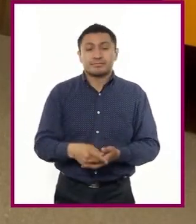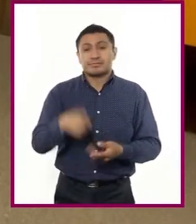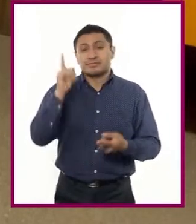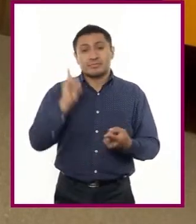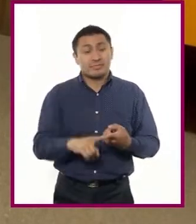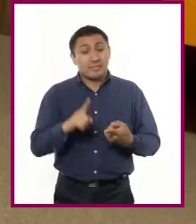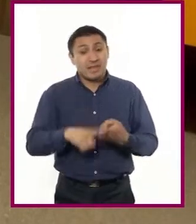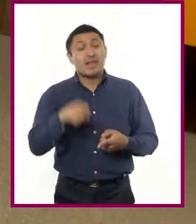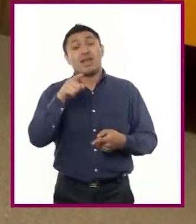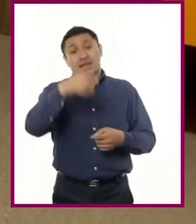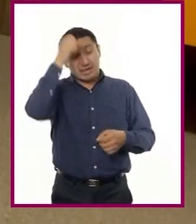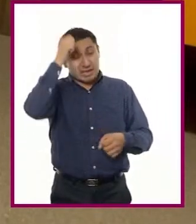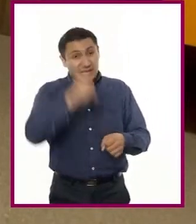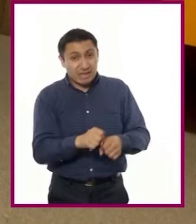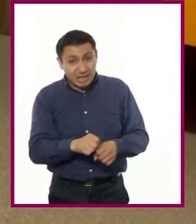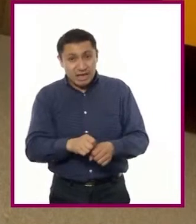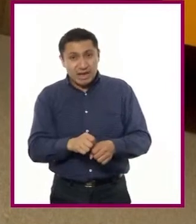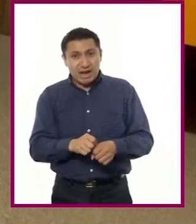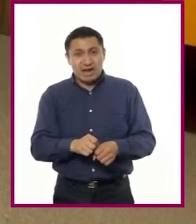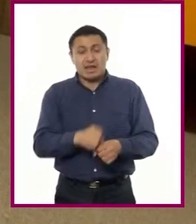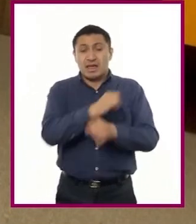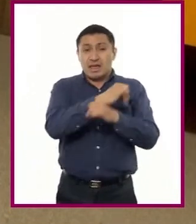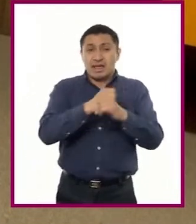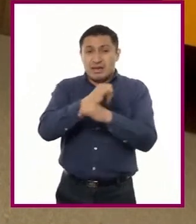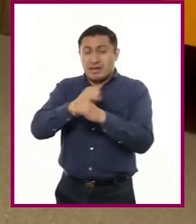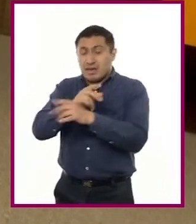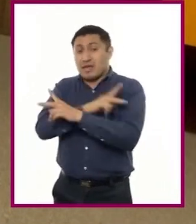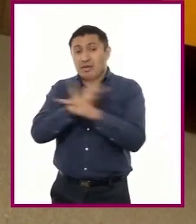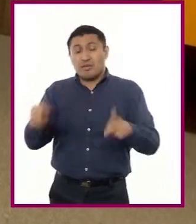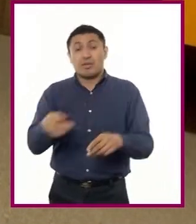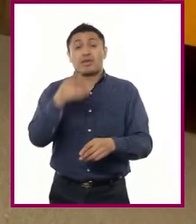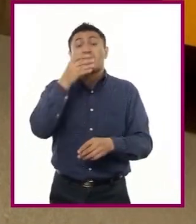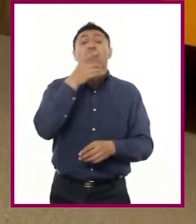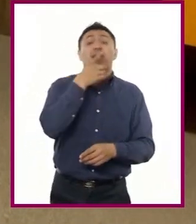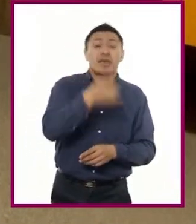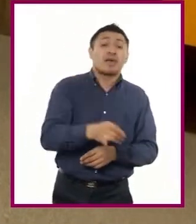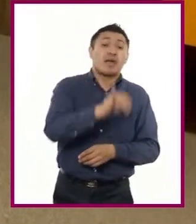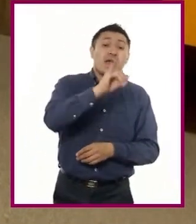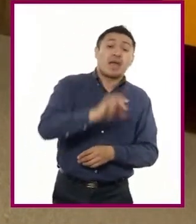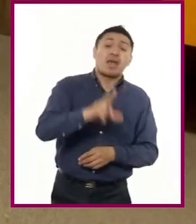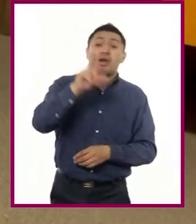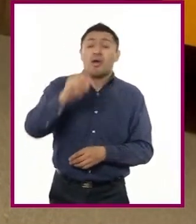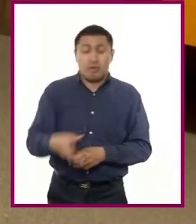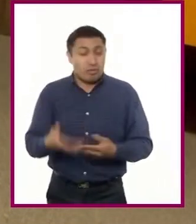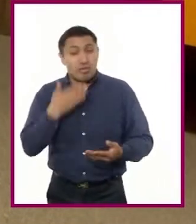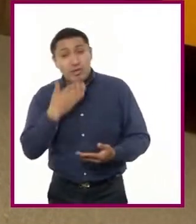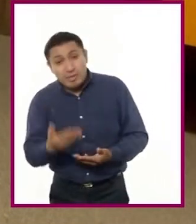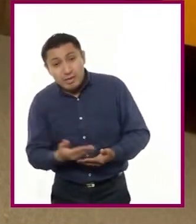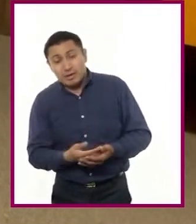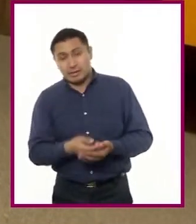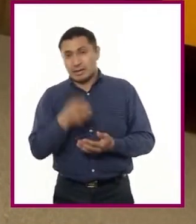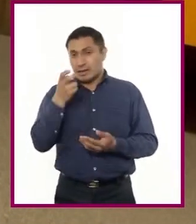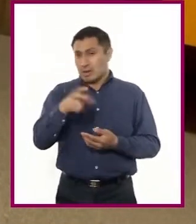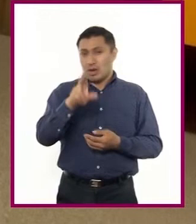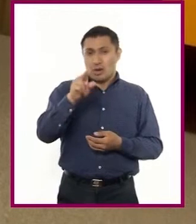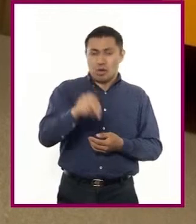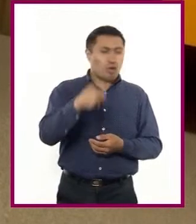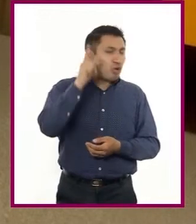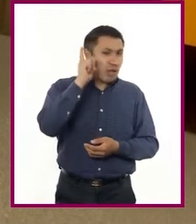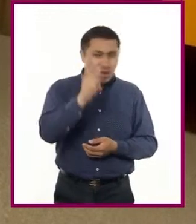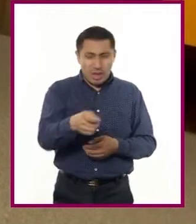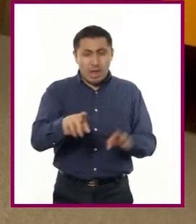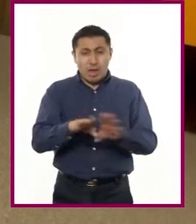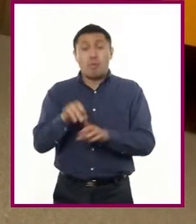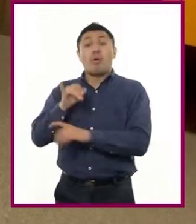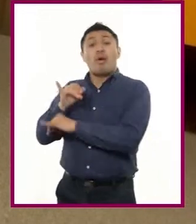no iniciar una investigación. Esto no quiere decir que porque se investigue el servidor público ya vaya a ser sancionado, sino que se